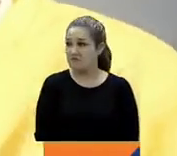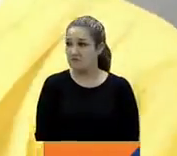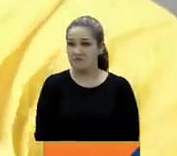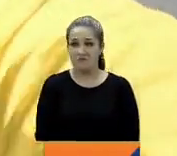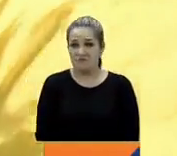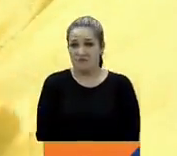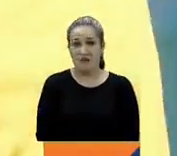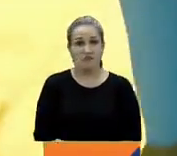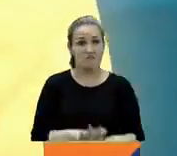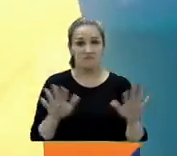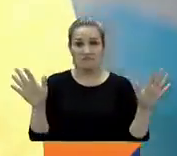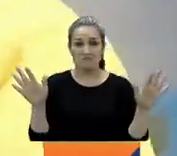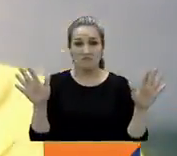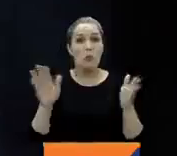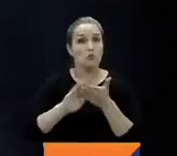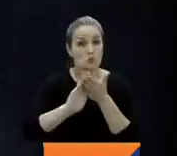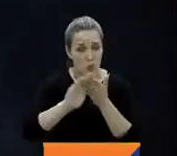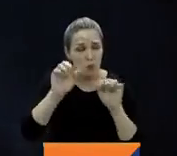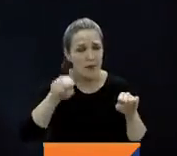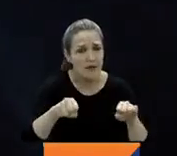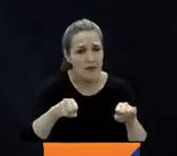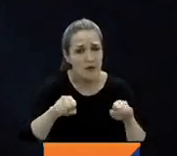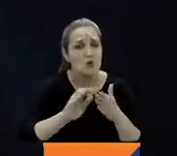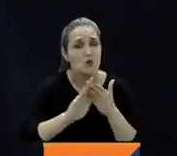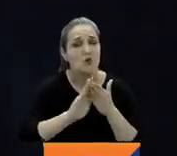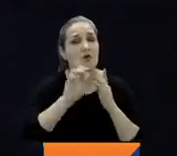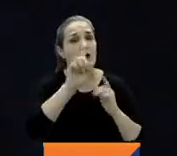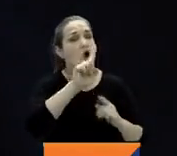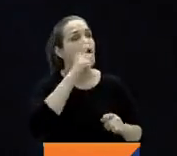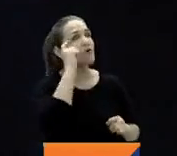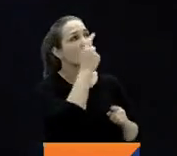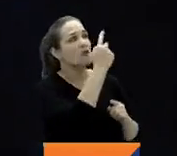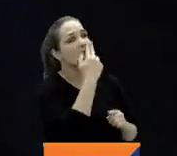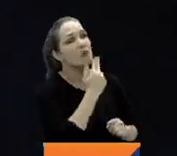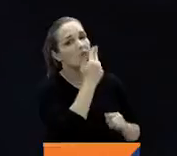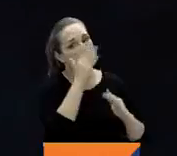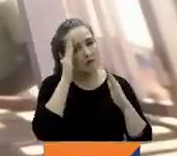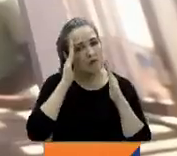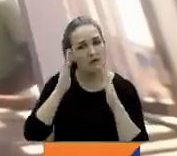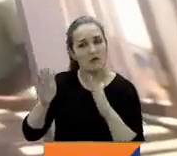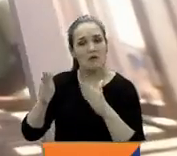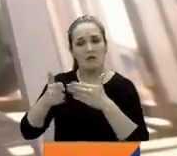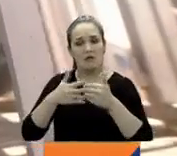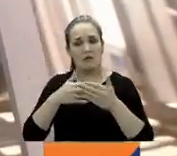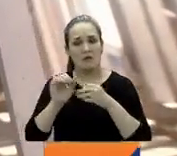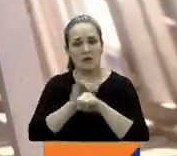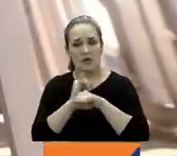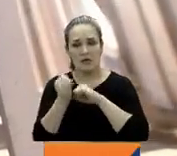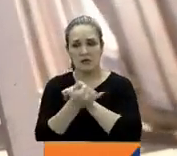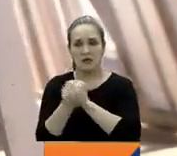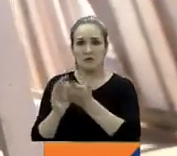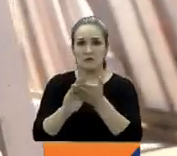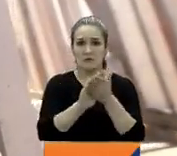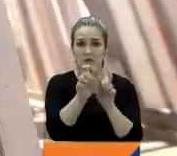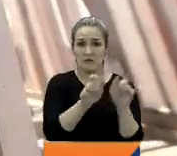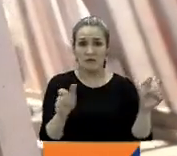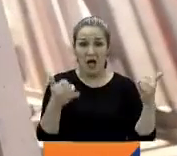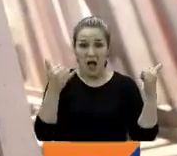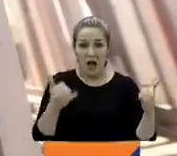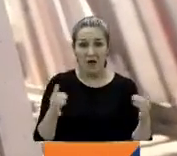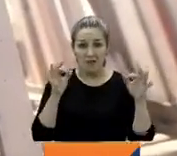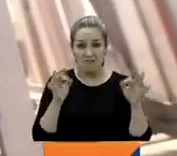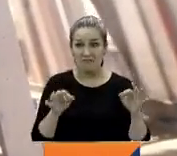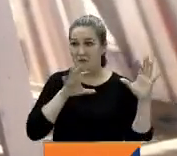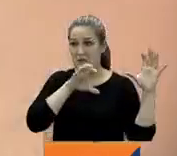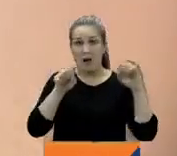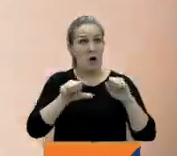yo, tiene arreglo que el gobierno se comprometa más con la isla y con los isleños, con los lugareños, porque ya la isla está invadida y